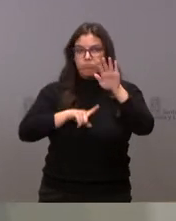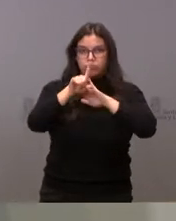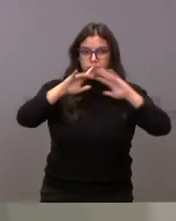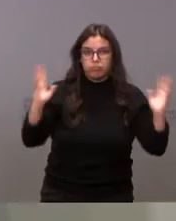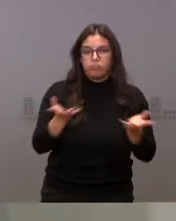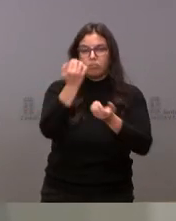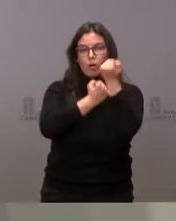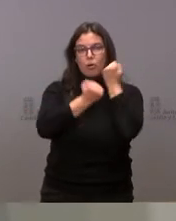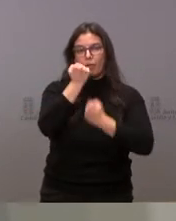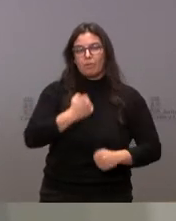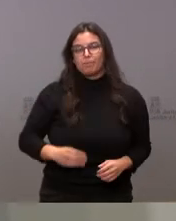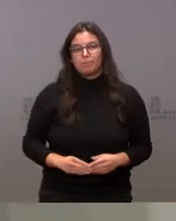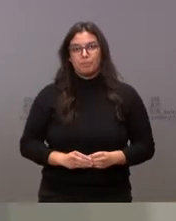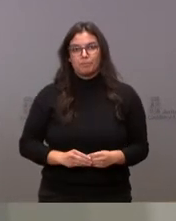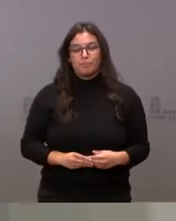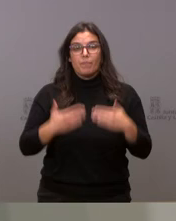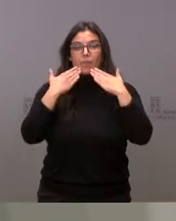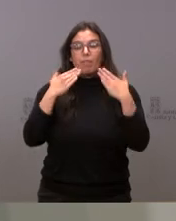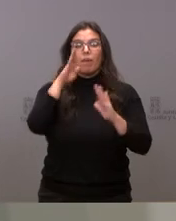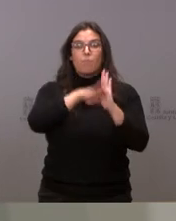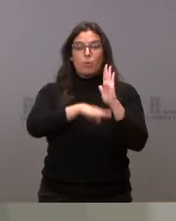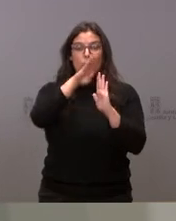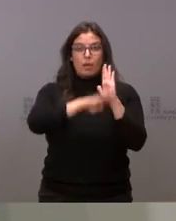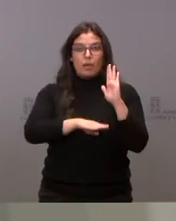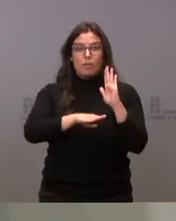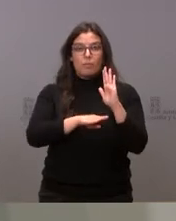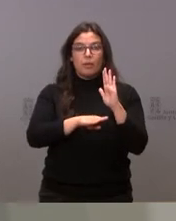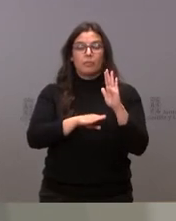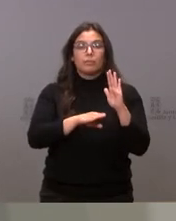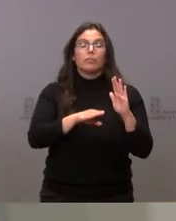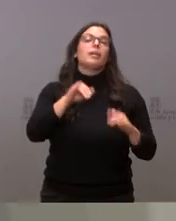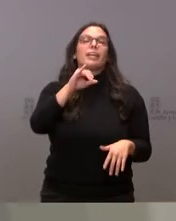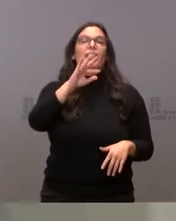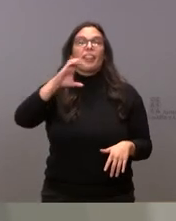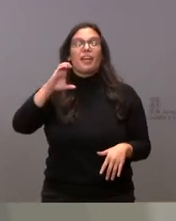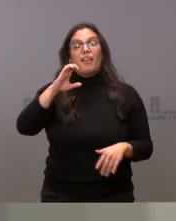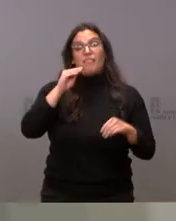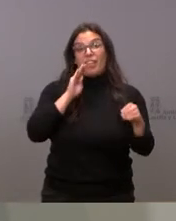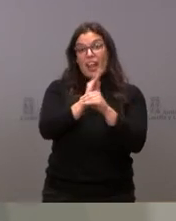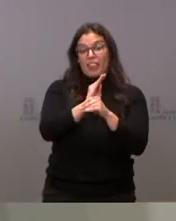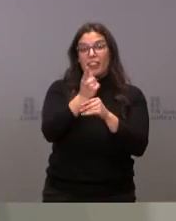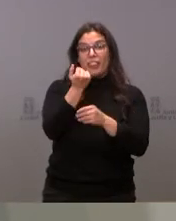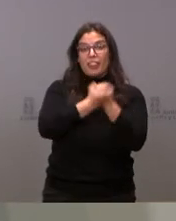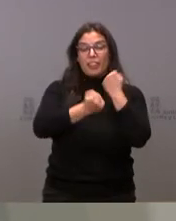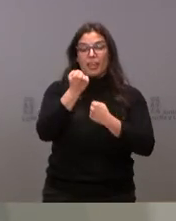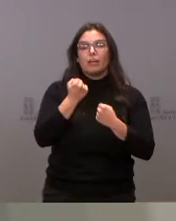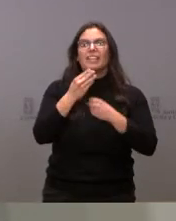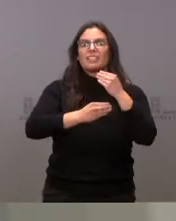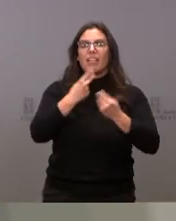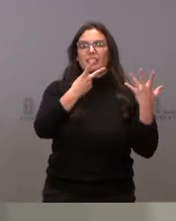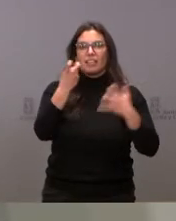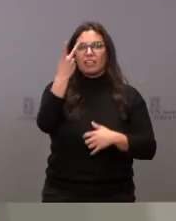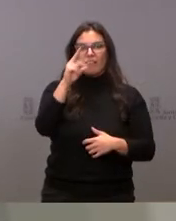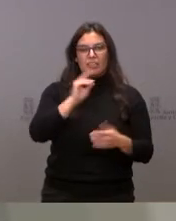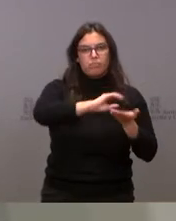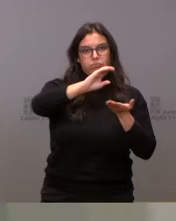económica. A través del programa ICE Financia se van a formalizar 720 operaciones de préstamo